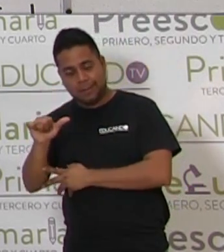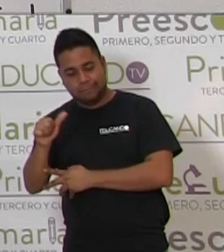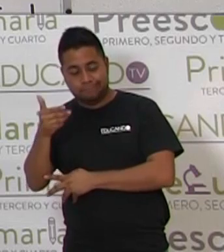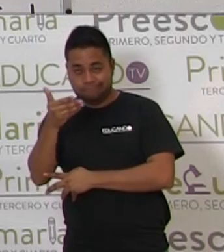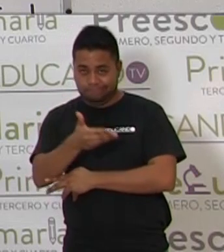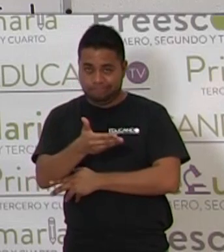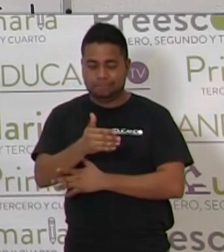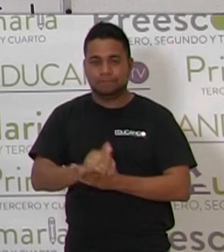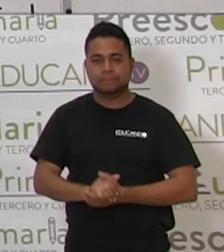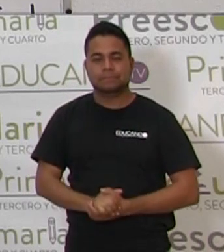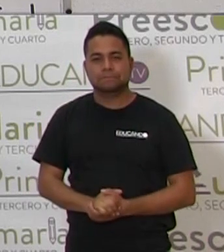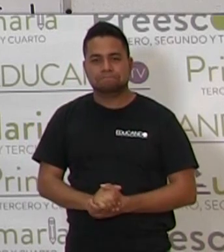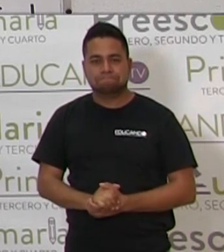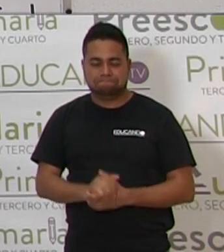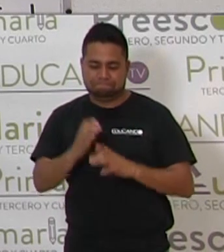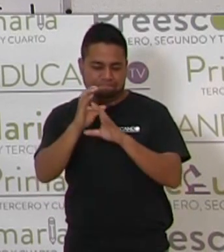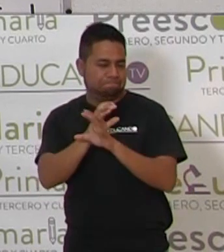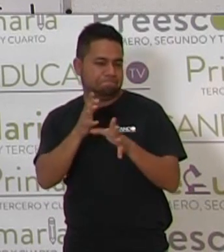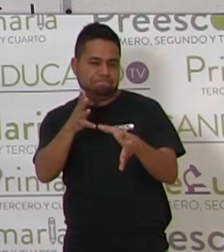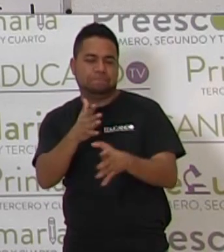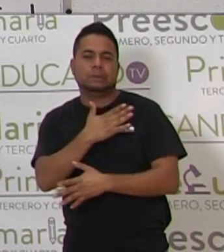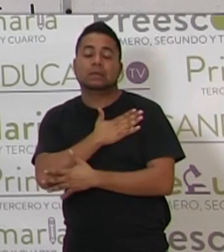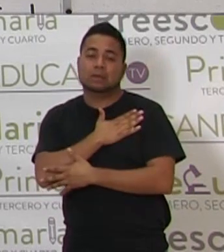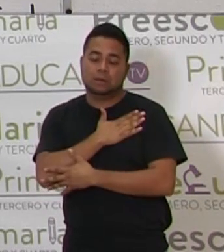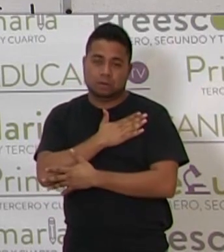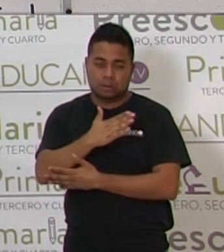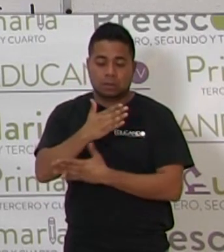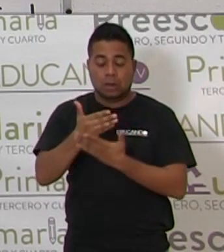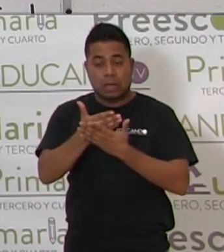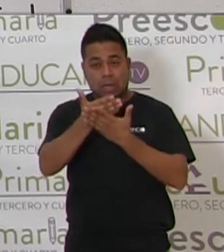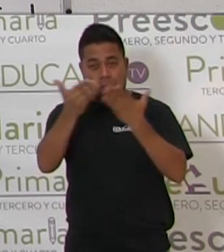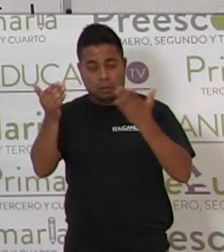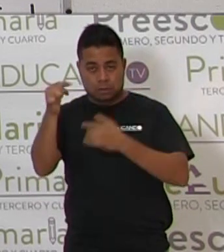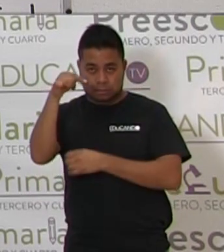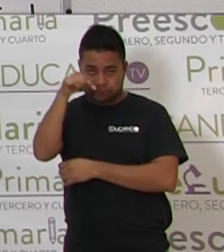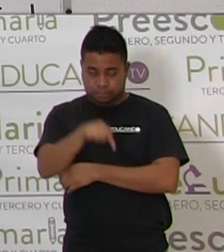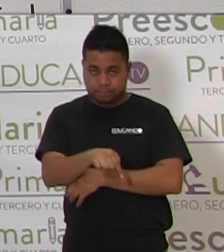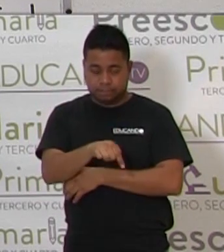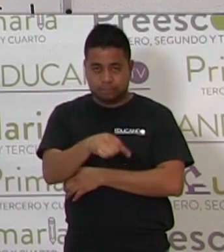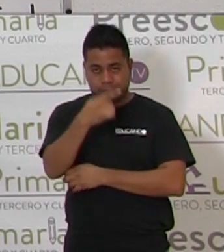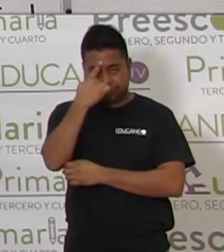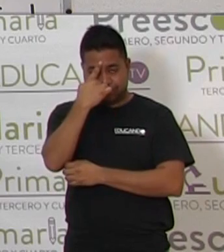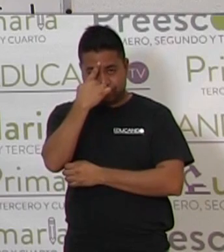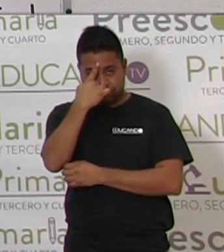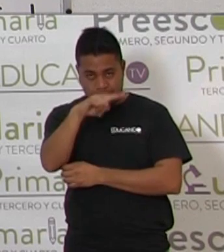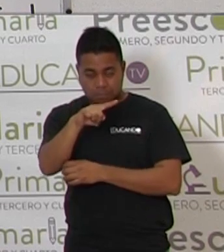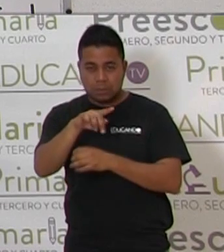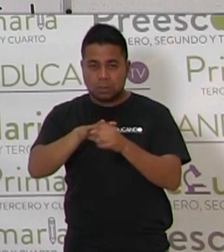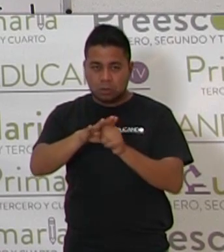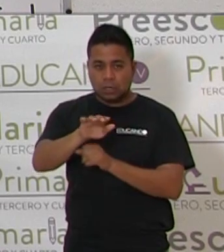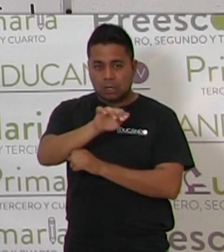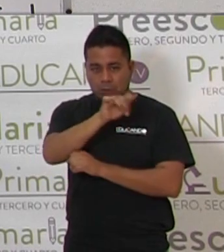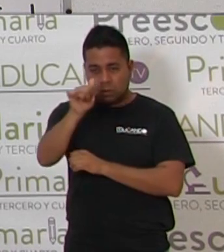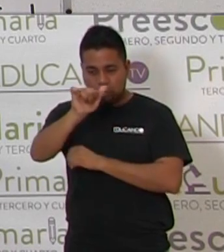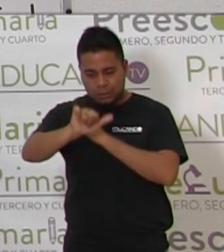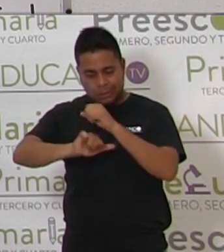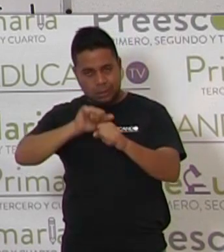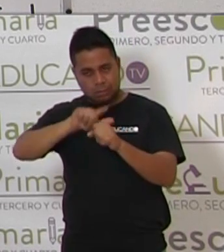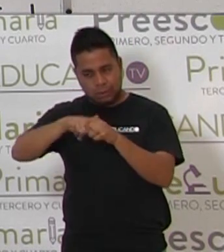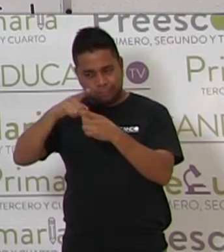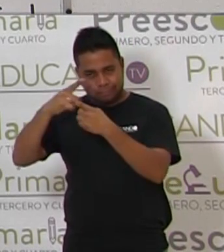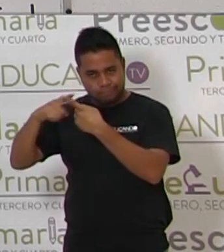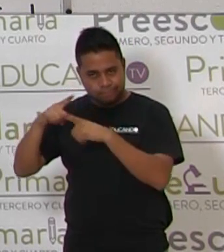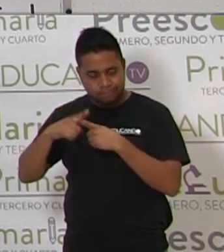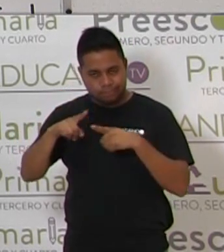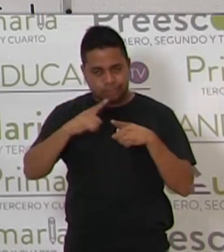Bueno. Ahora vamos a ver algunos otros animales. Ahora te la voy a